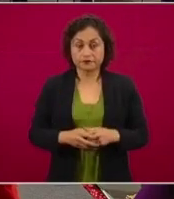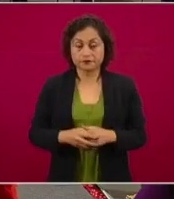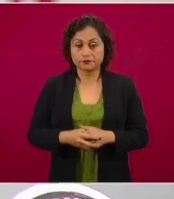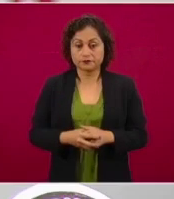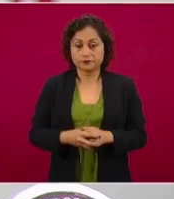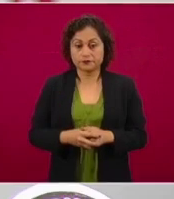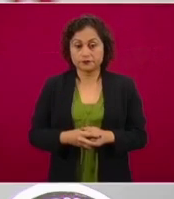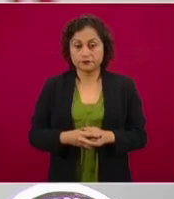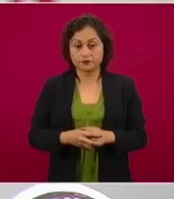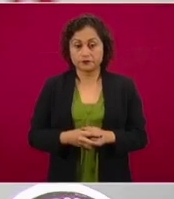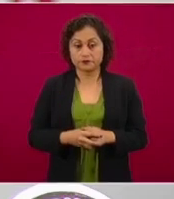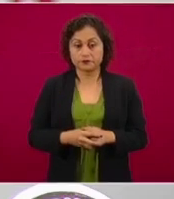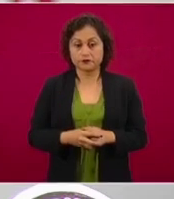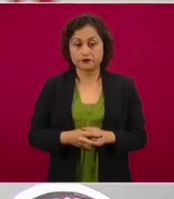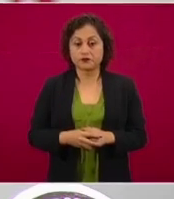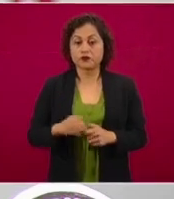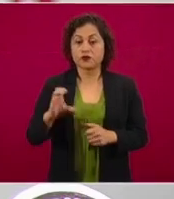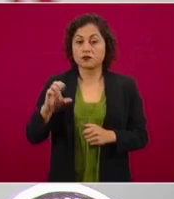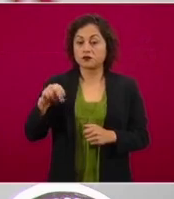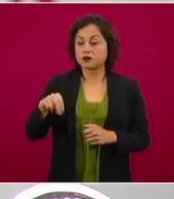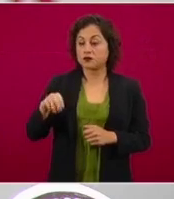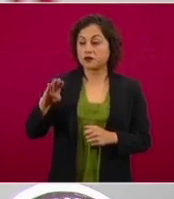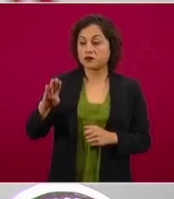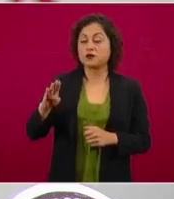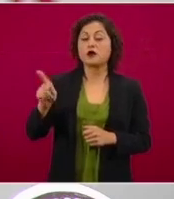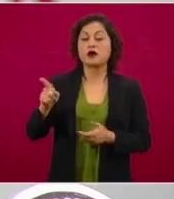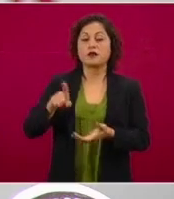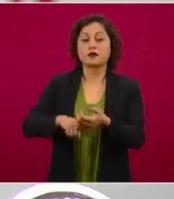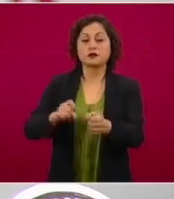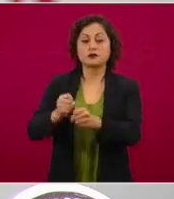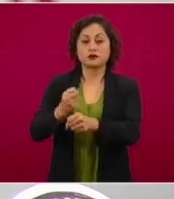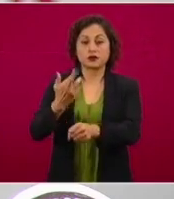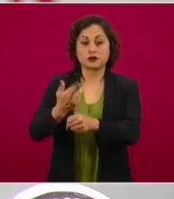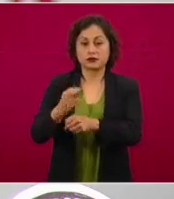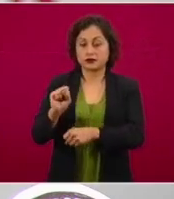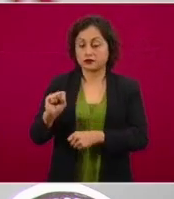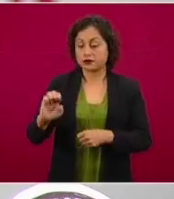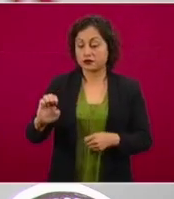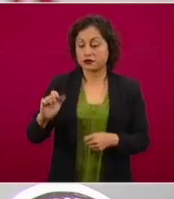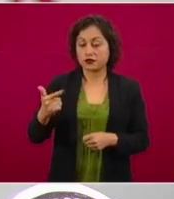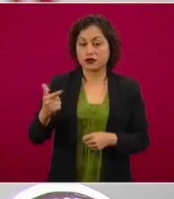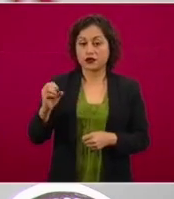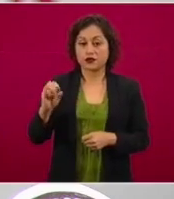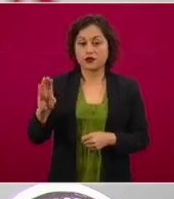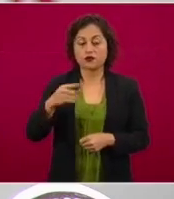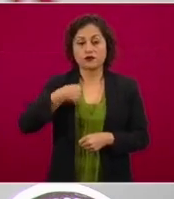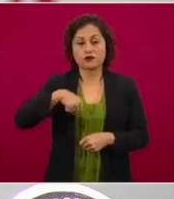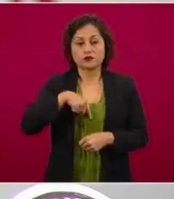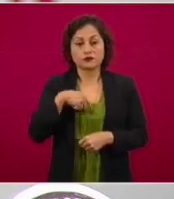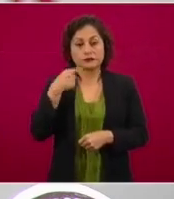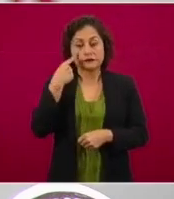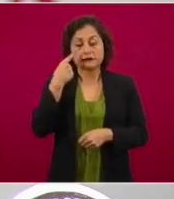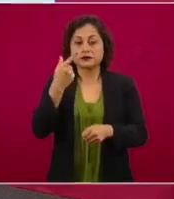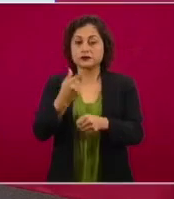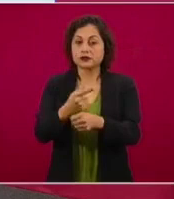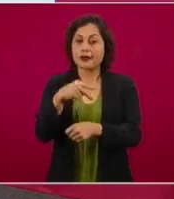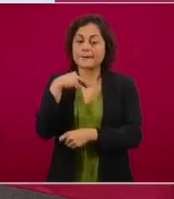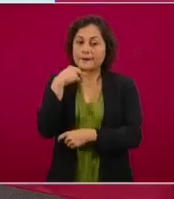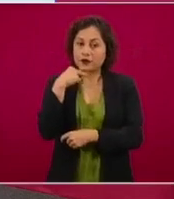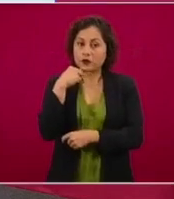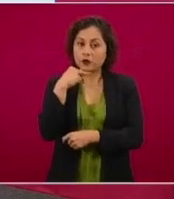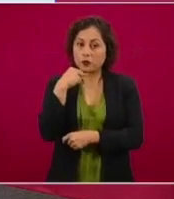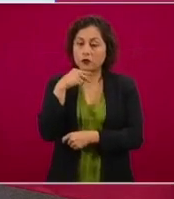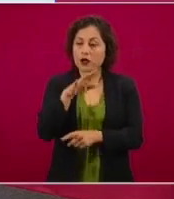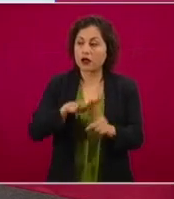Desde la Comisión Nacional de Busca y la Secretaría de Gobernación observamos con mucha preocupación lo que nos muestran